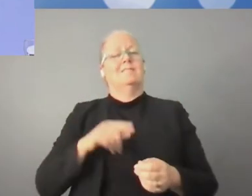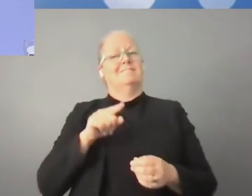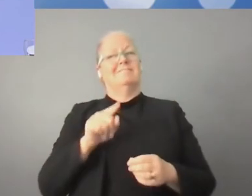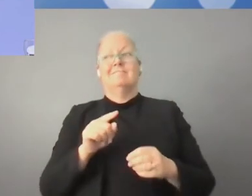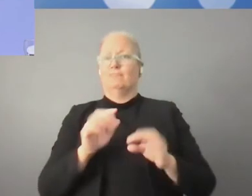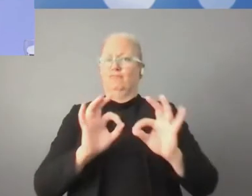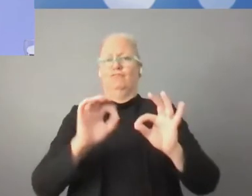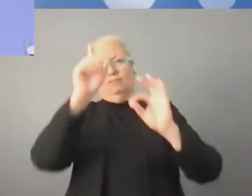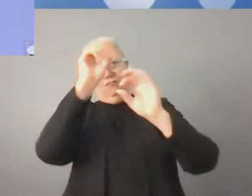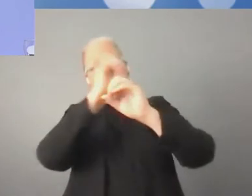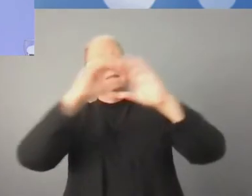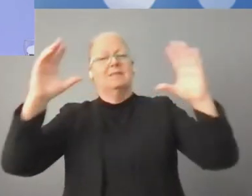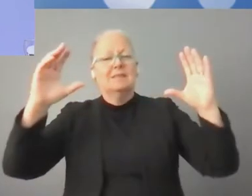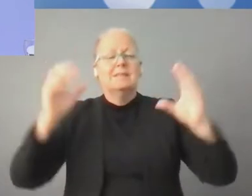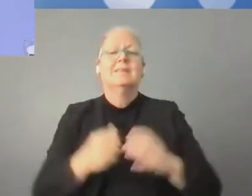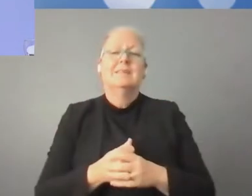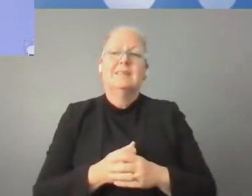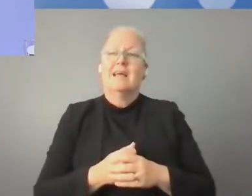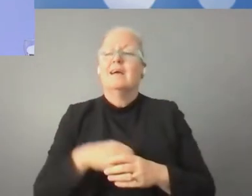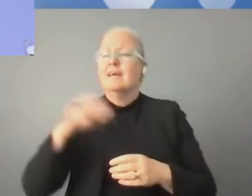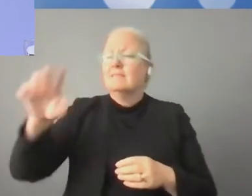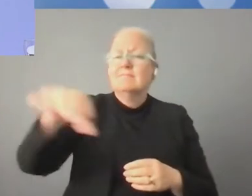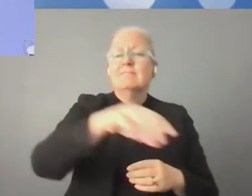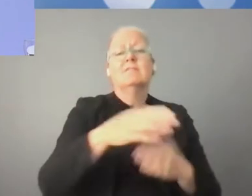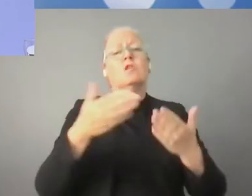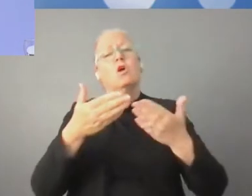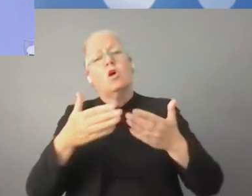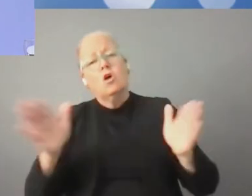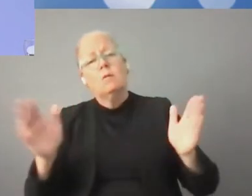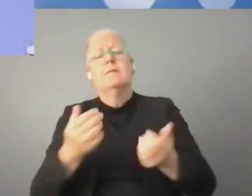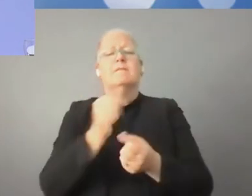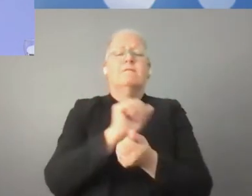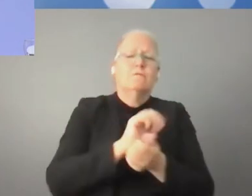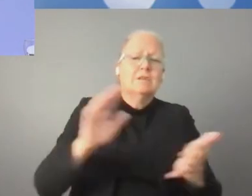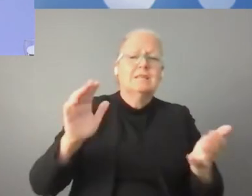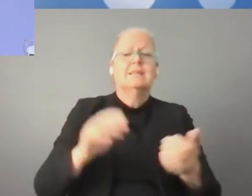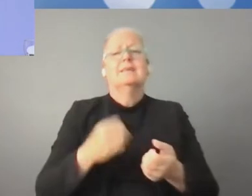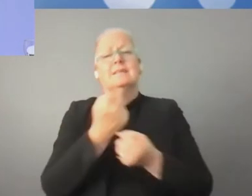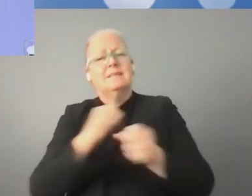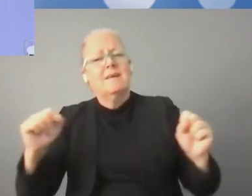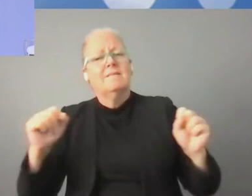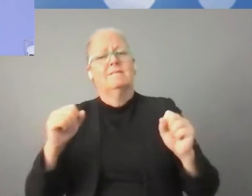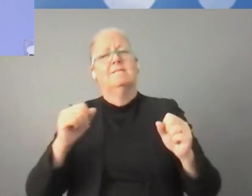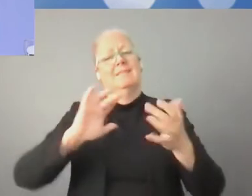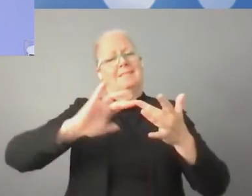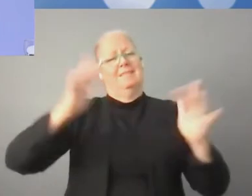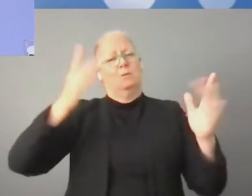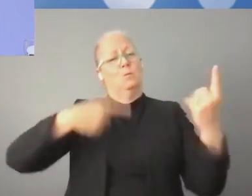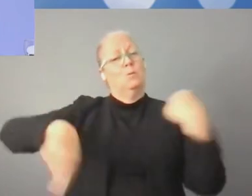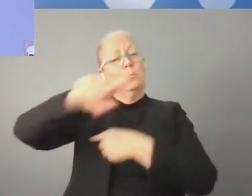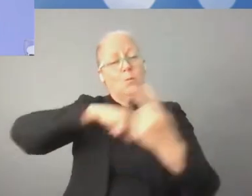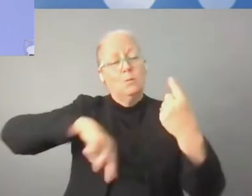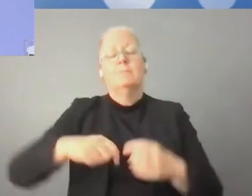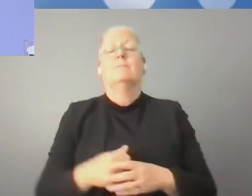permitirá la implementación de los más importantes elementos de esta visión. Queremos que sea